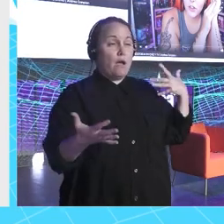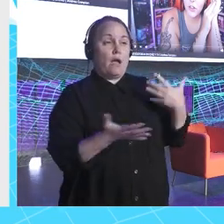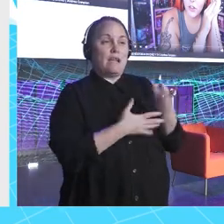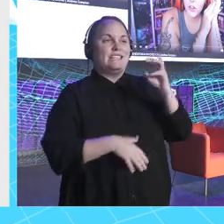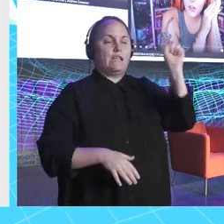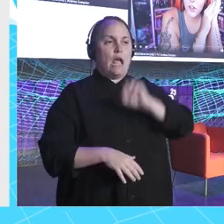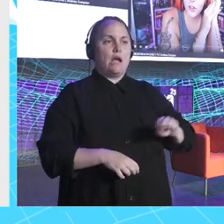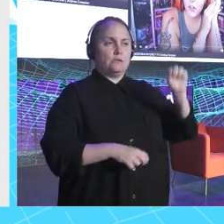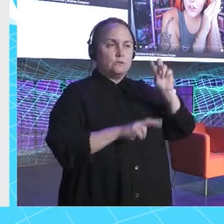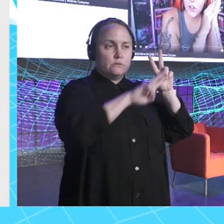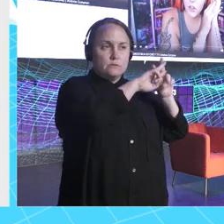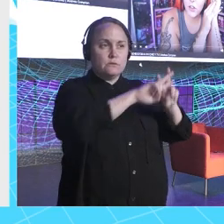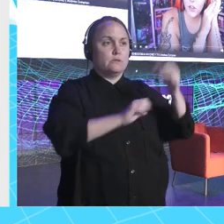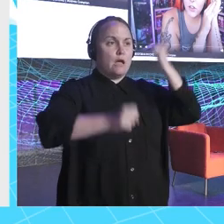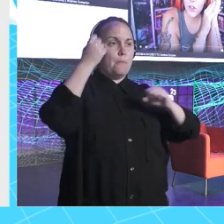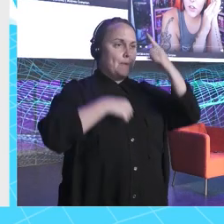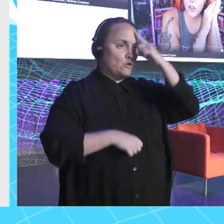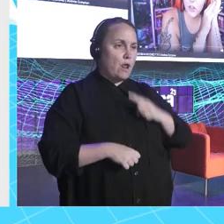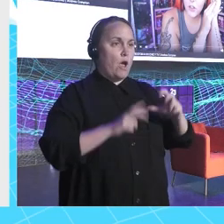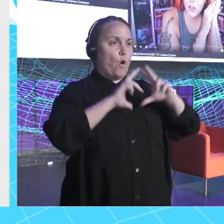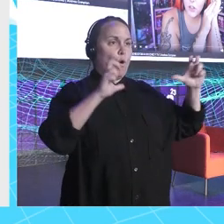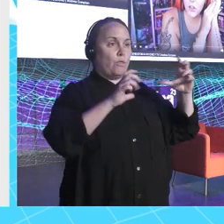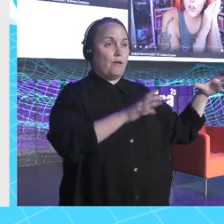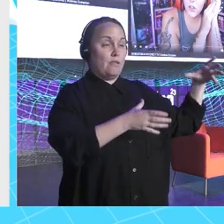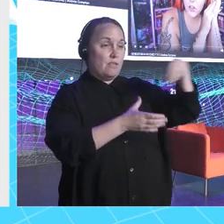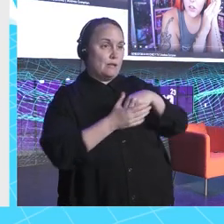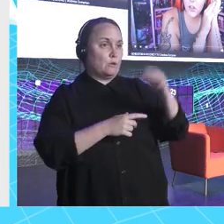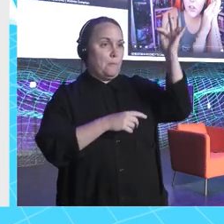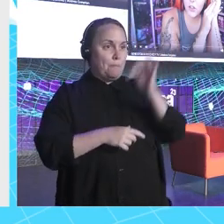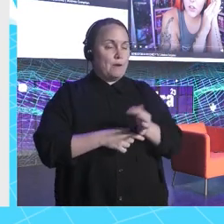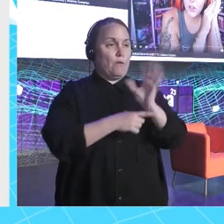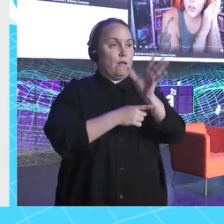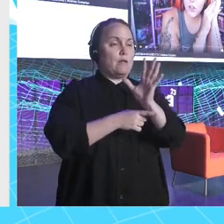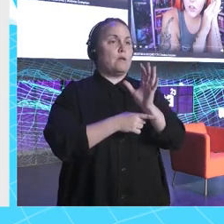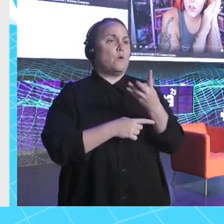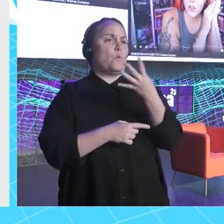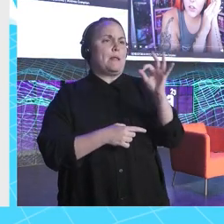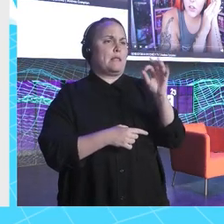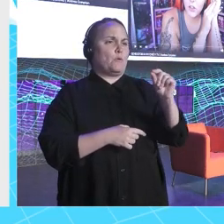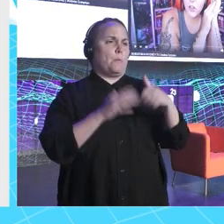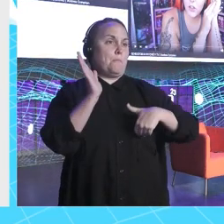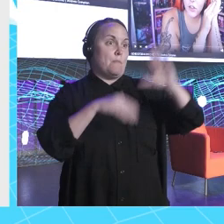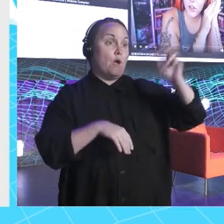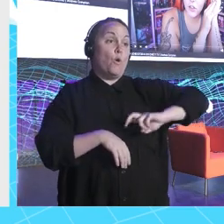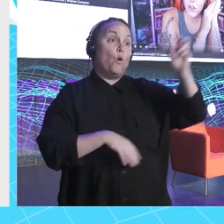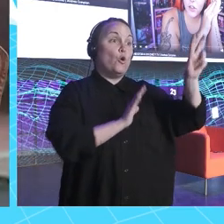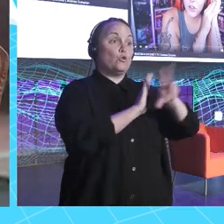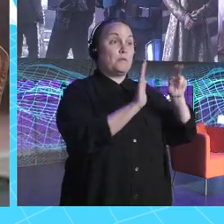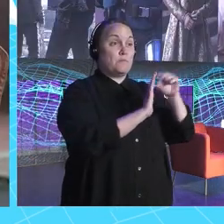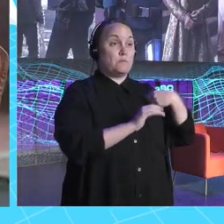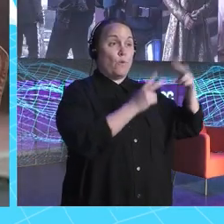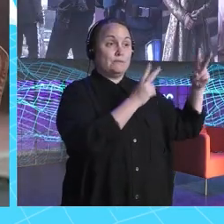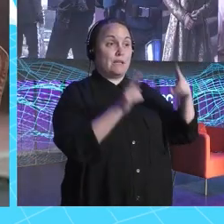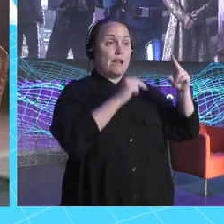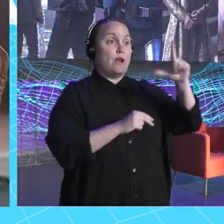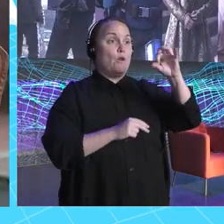dentro de la ficción, analizados en cuarenta y pico minutos. Tengo otro vídeo de comentando Lost durante cuarenta y dos minutos. Os lo recomiendo